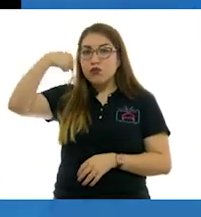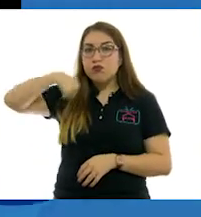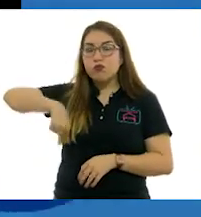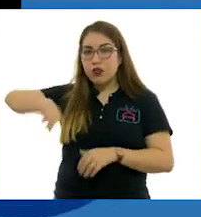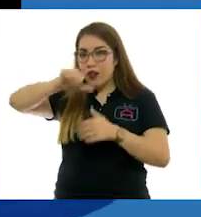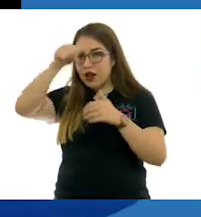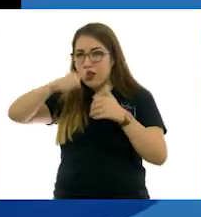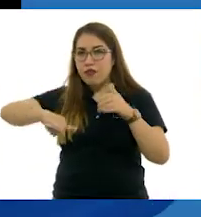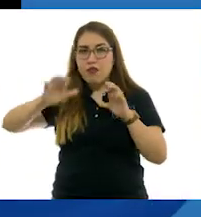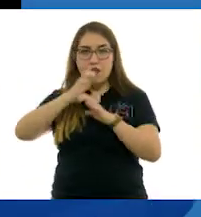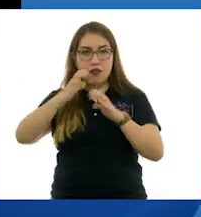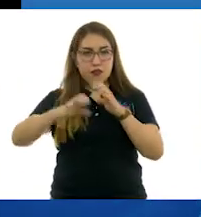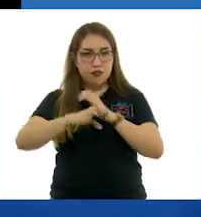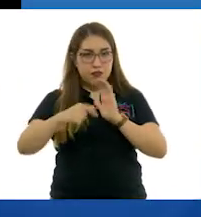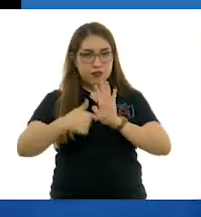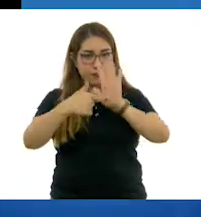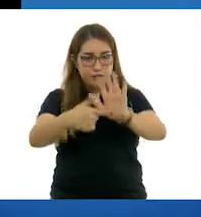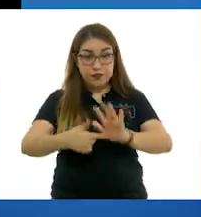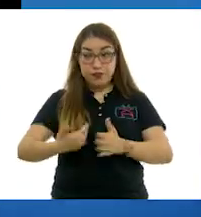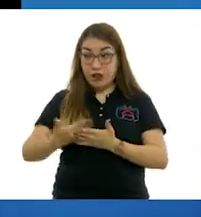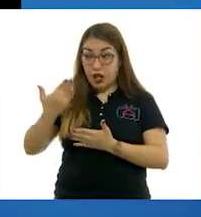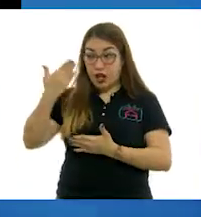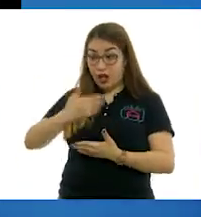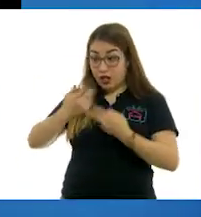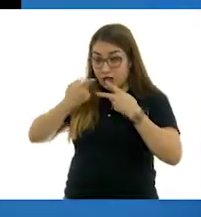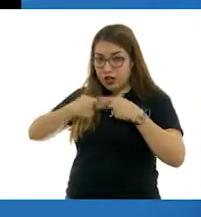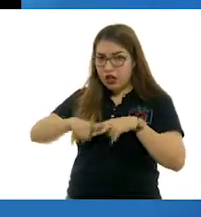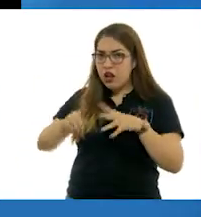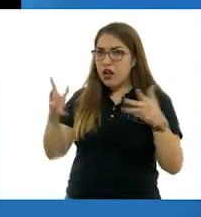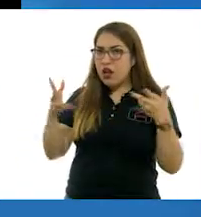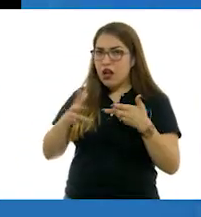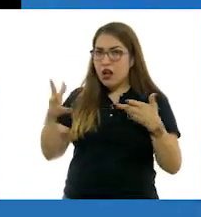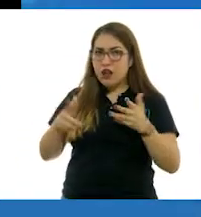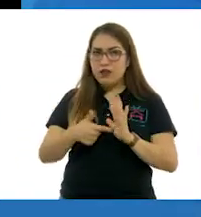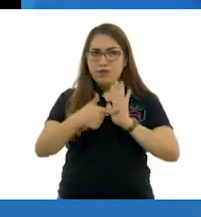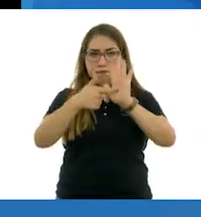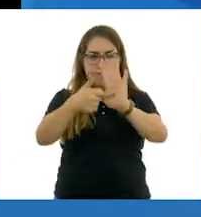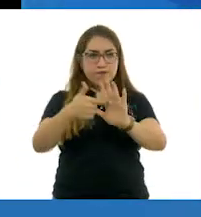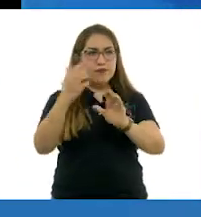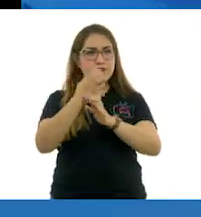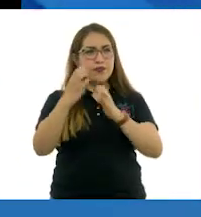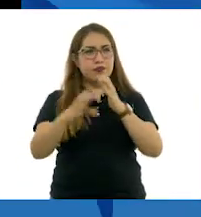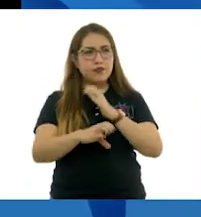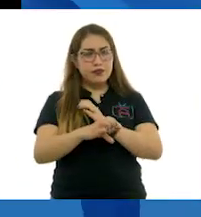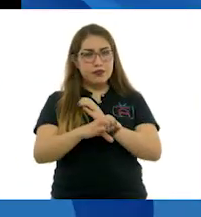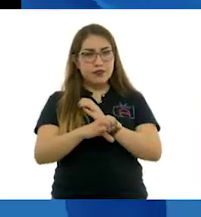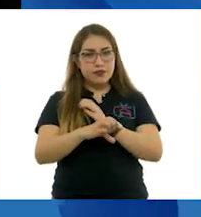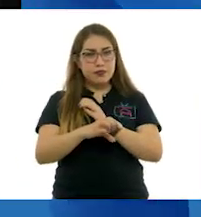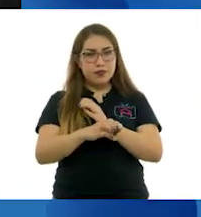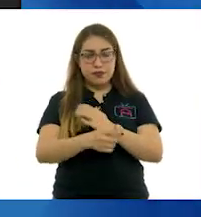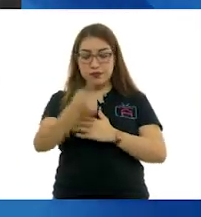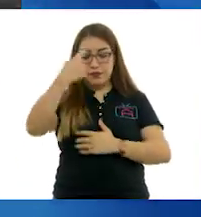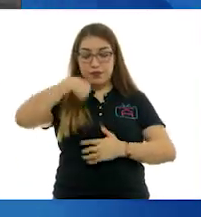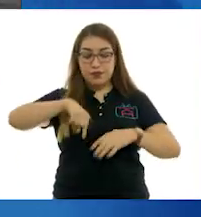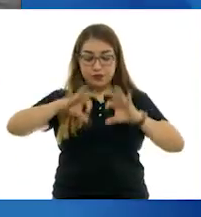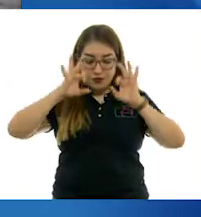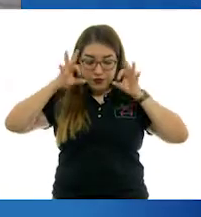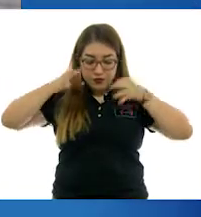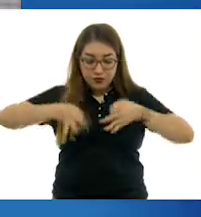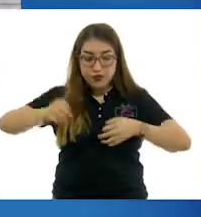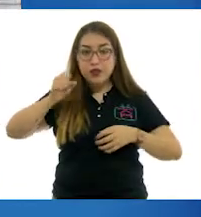y de la sombra. Desde el principio, se empeñó en lograr la representación externa de los estados internos del alma.